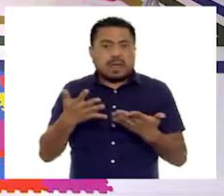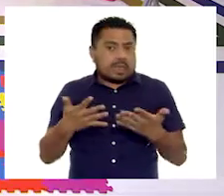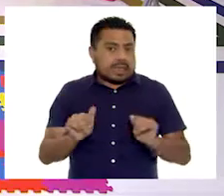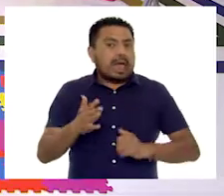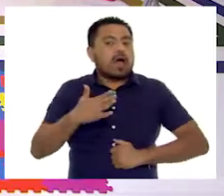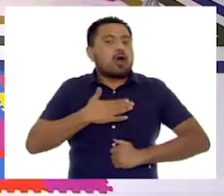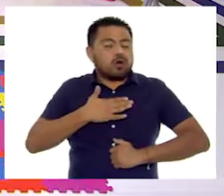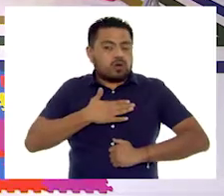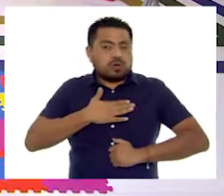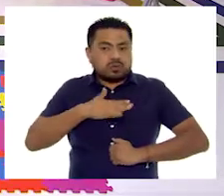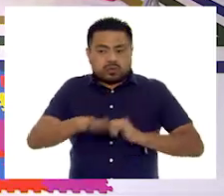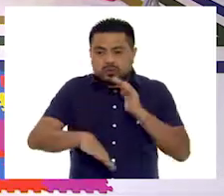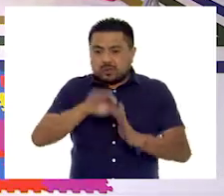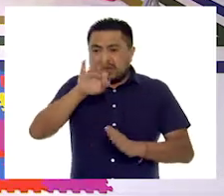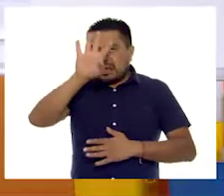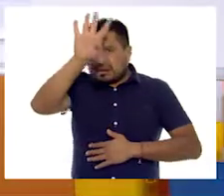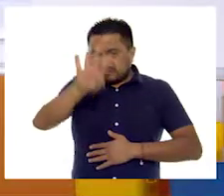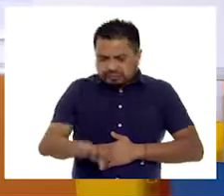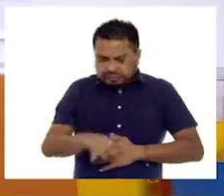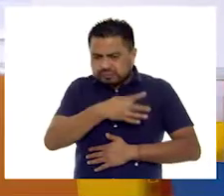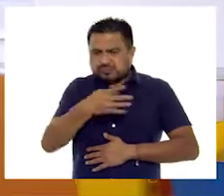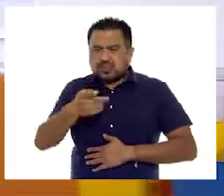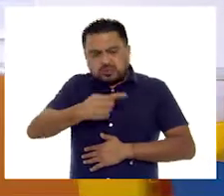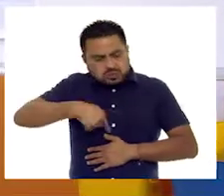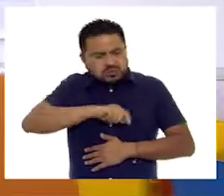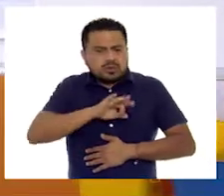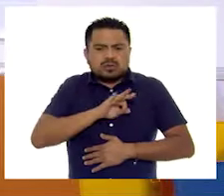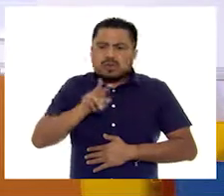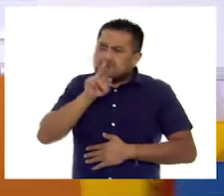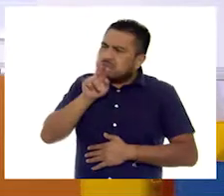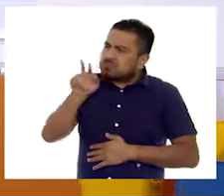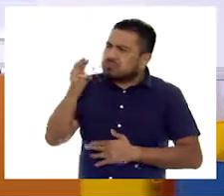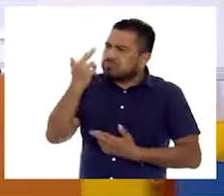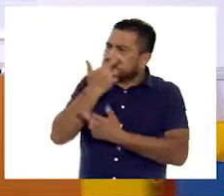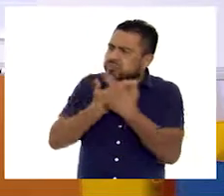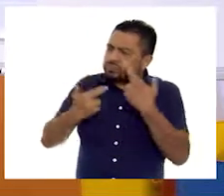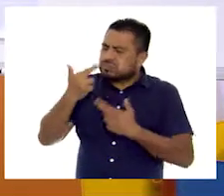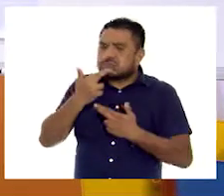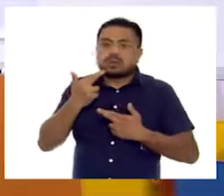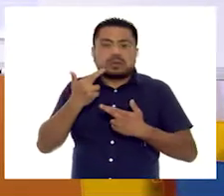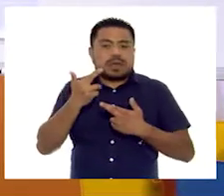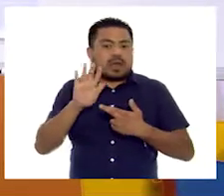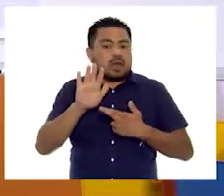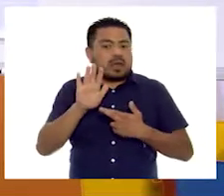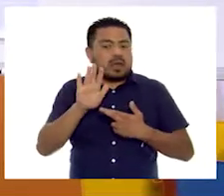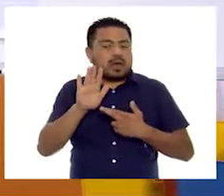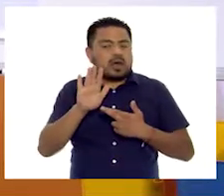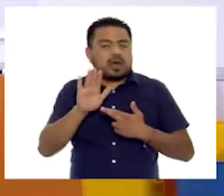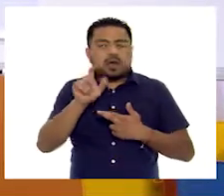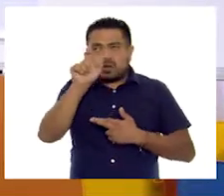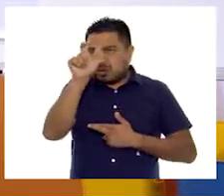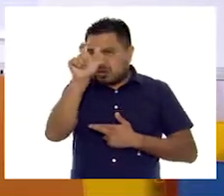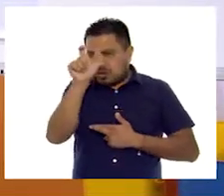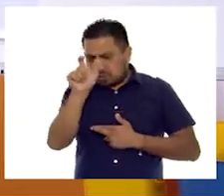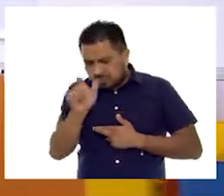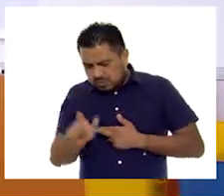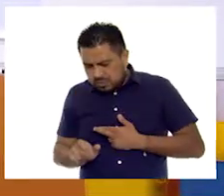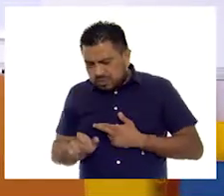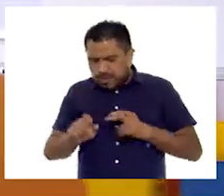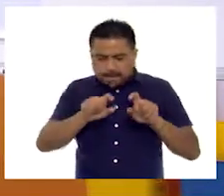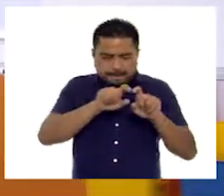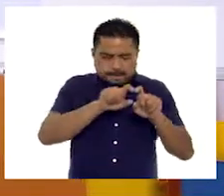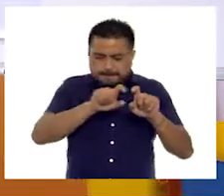tengo ya en grande para que nosotros podamos observarla e ir analizándola. Justamente vienen por columnas e hileras.